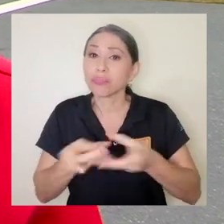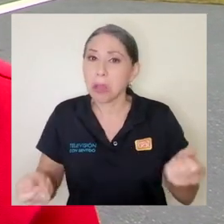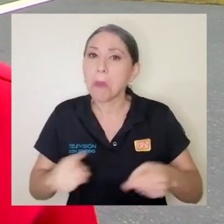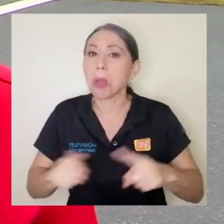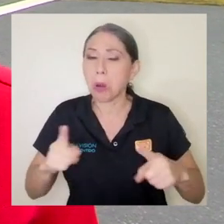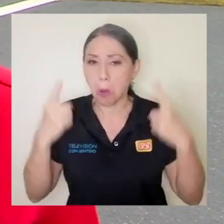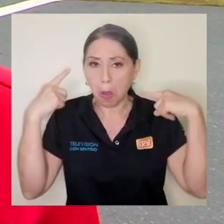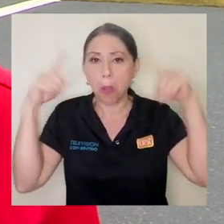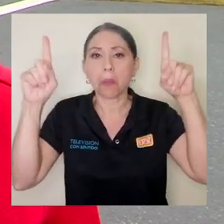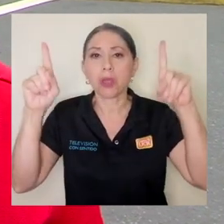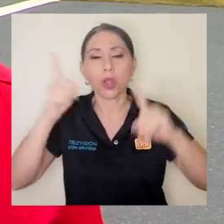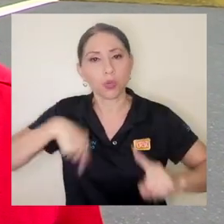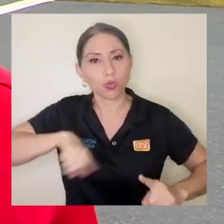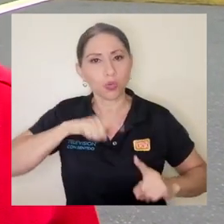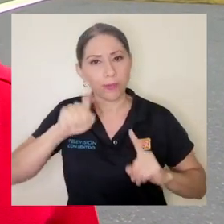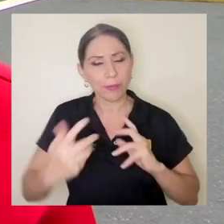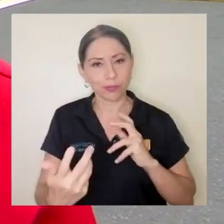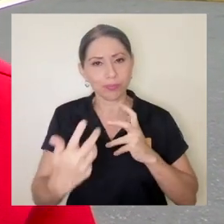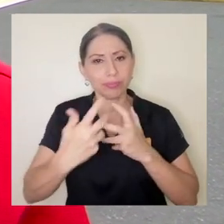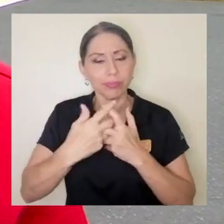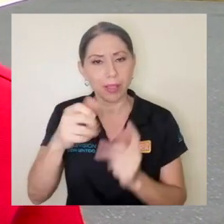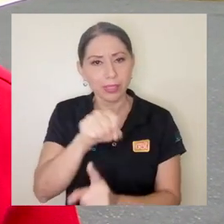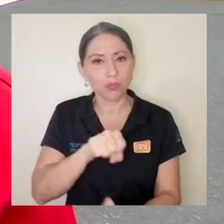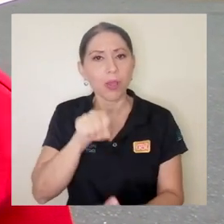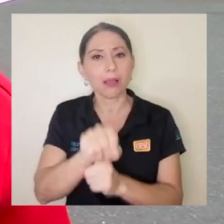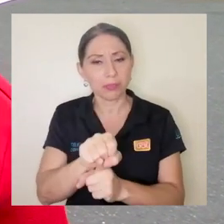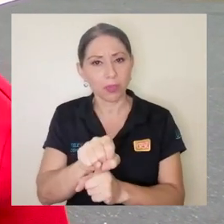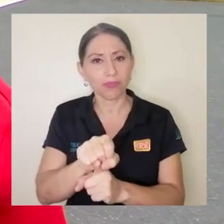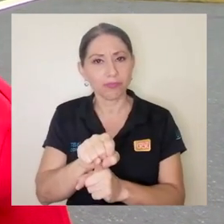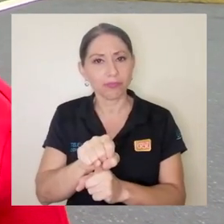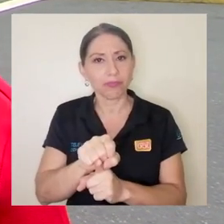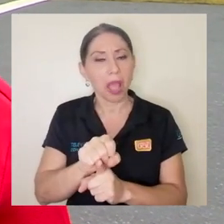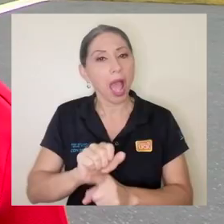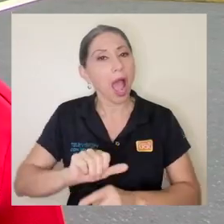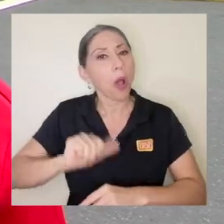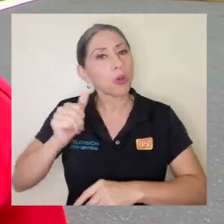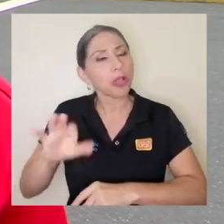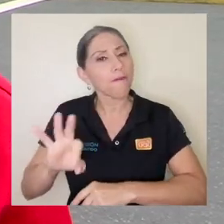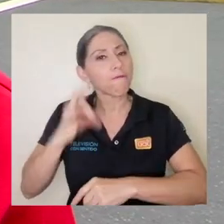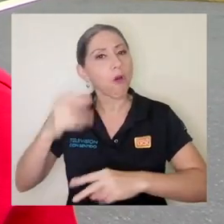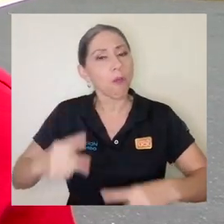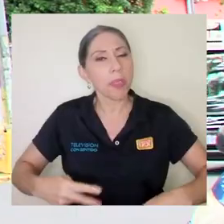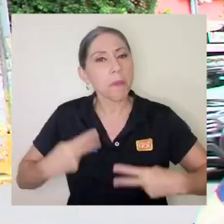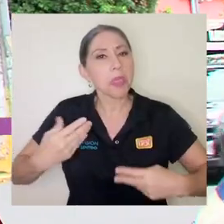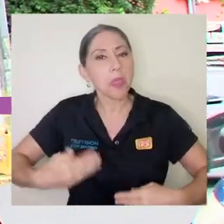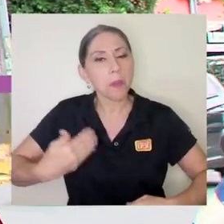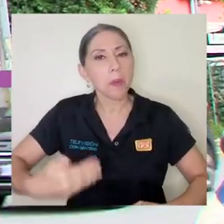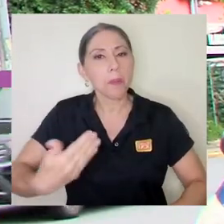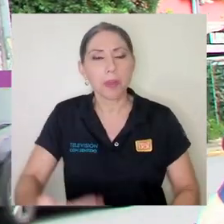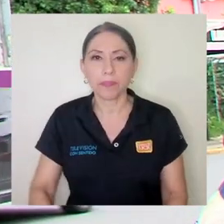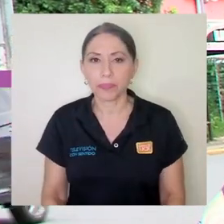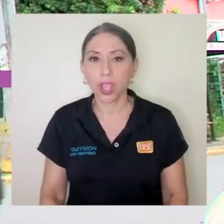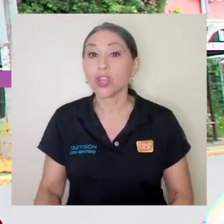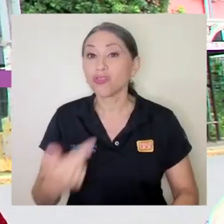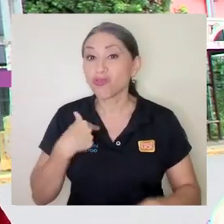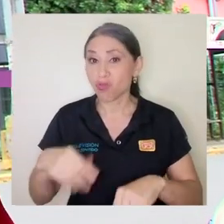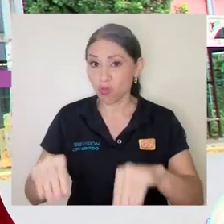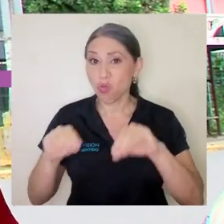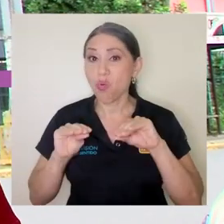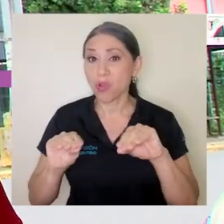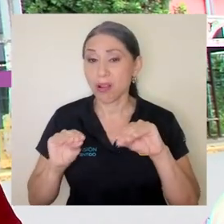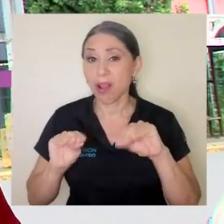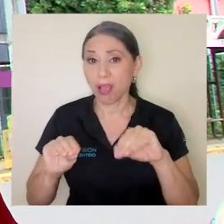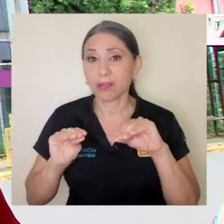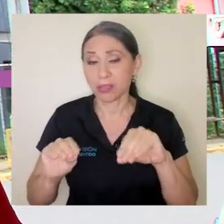tenemos que adaptarnos a la situación, ¿verdad? A otro ritmo de vida también. Yo doy clases, entonces,